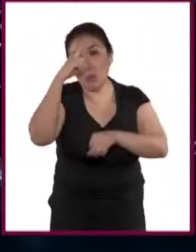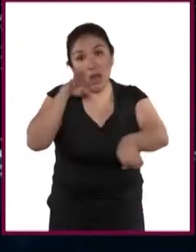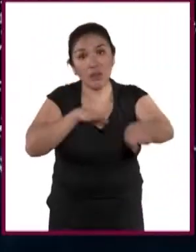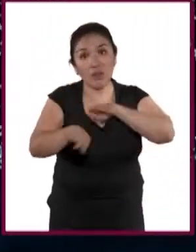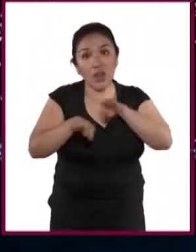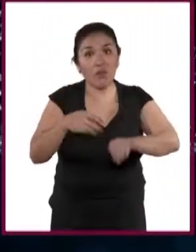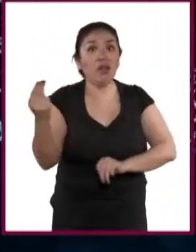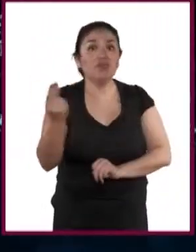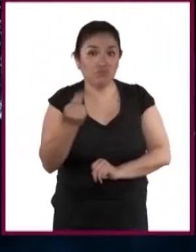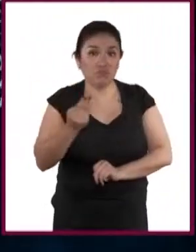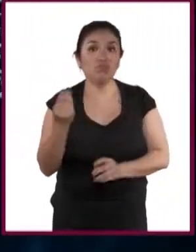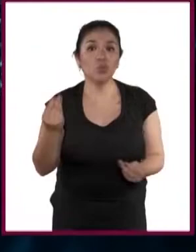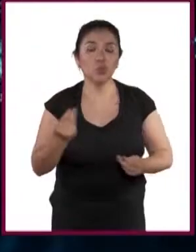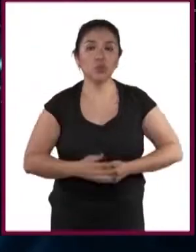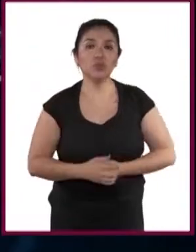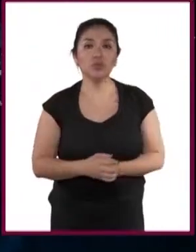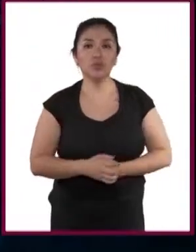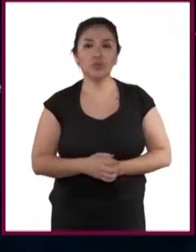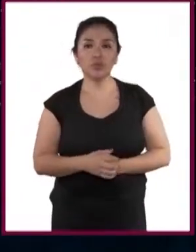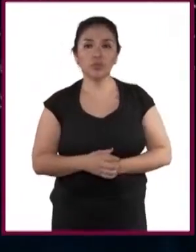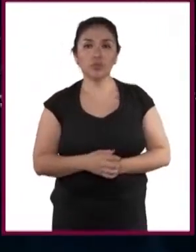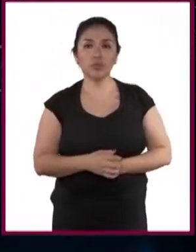tú pasas y ves que solicitan personal.